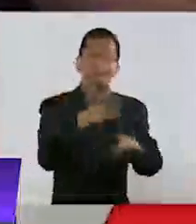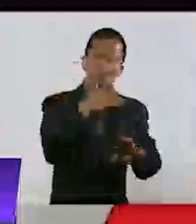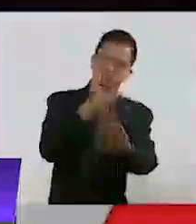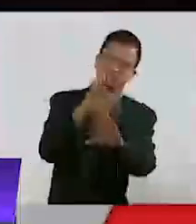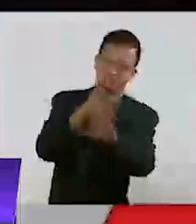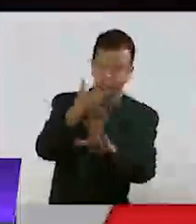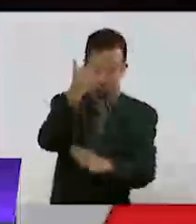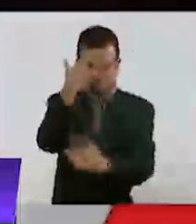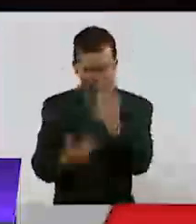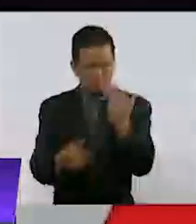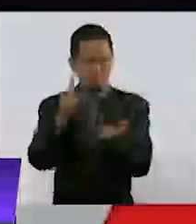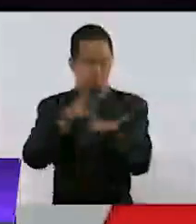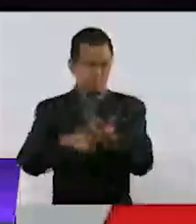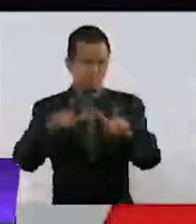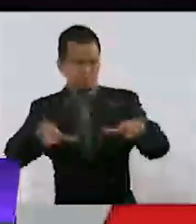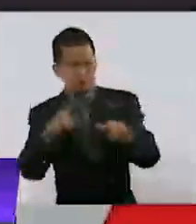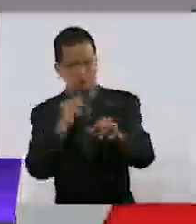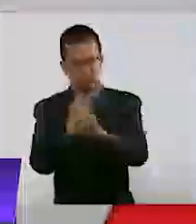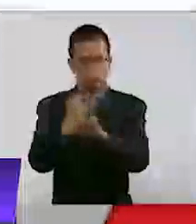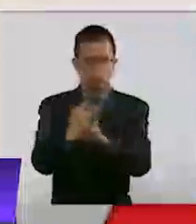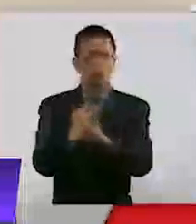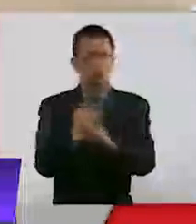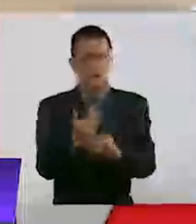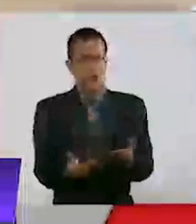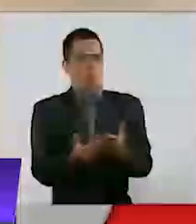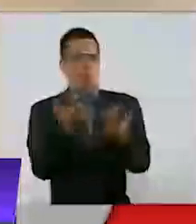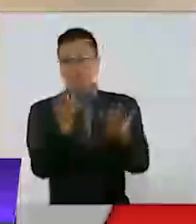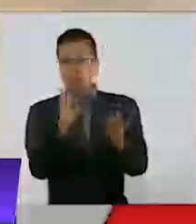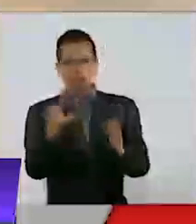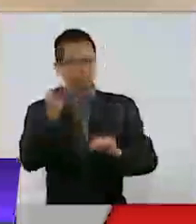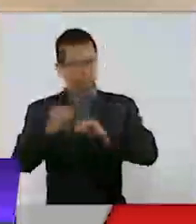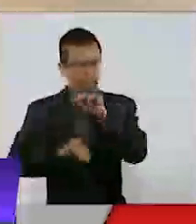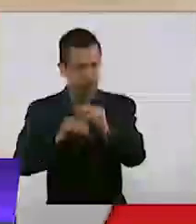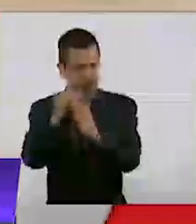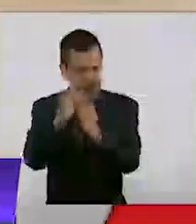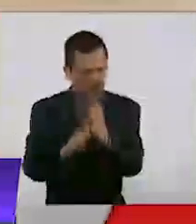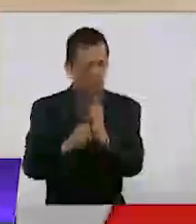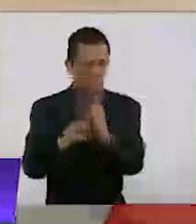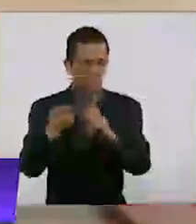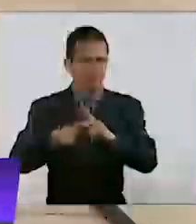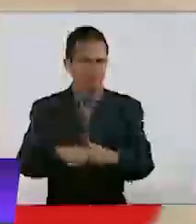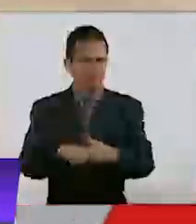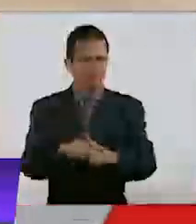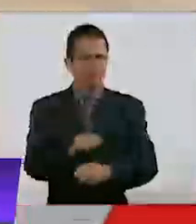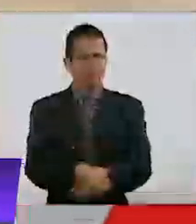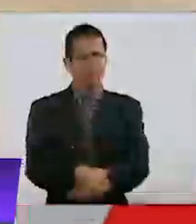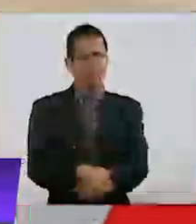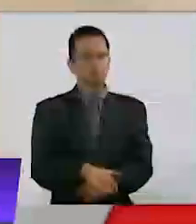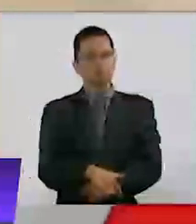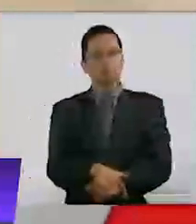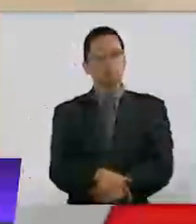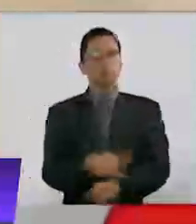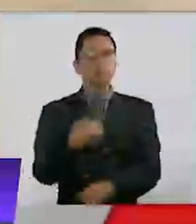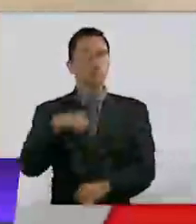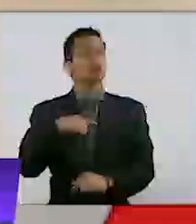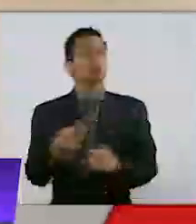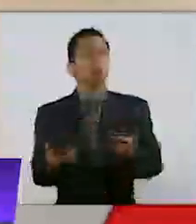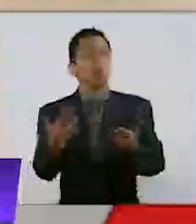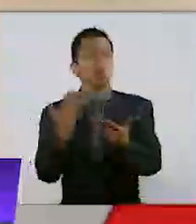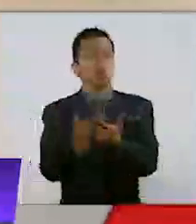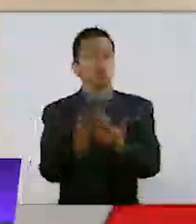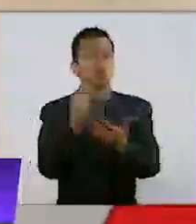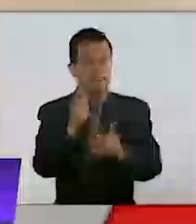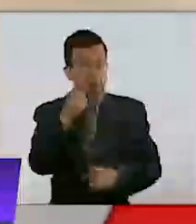dijo, esta plataforma es una realidad. Un primer resultado de una propuesta de observatorio, es un informe de